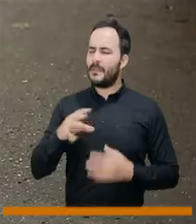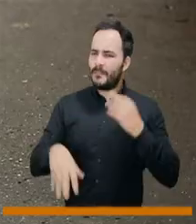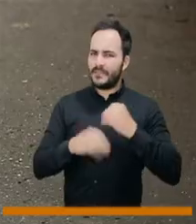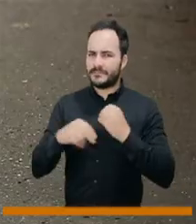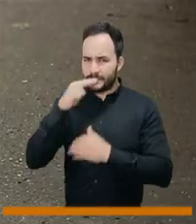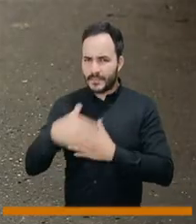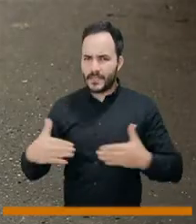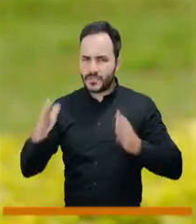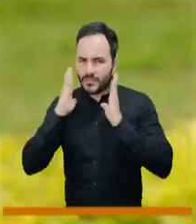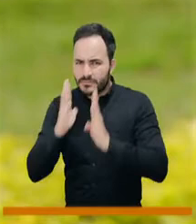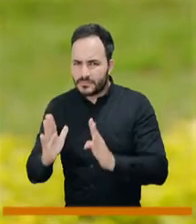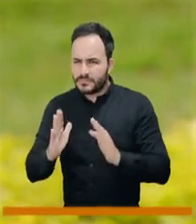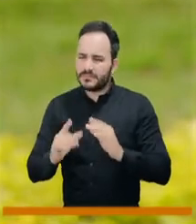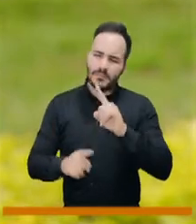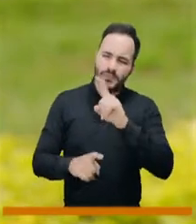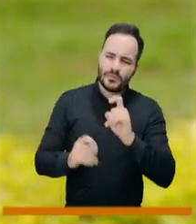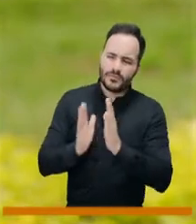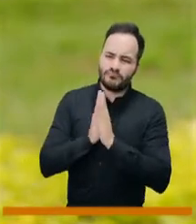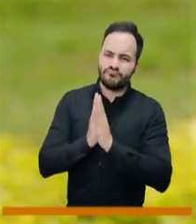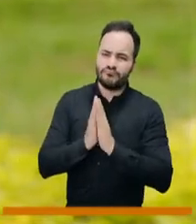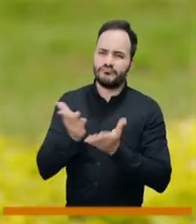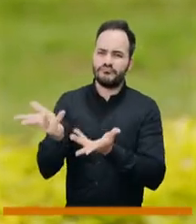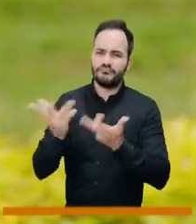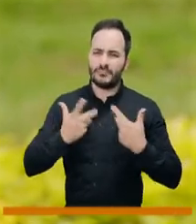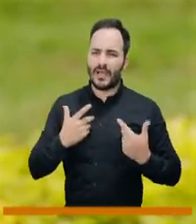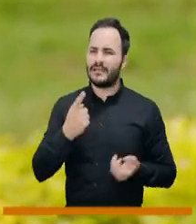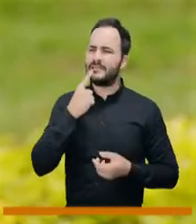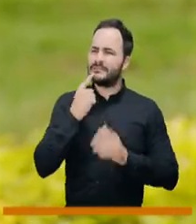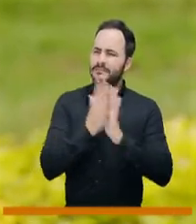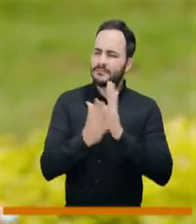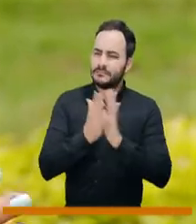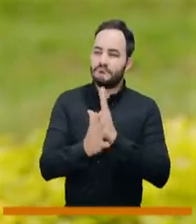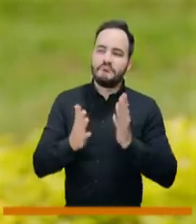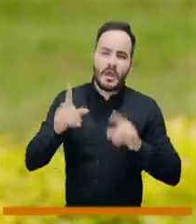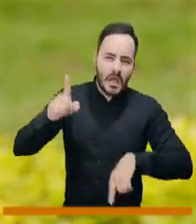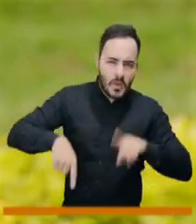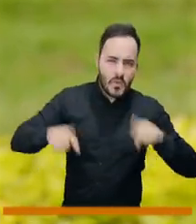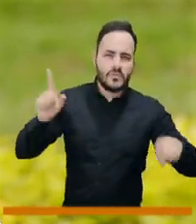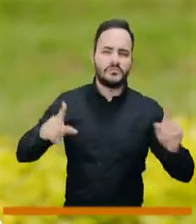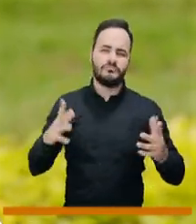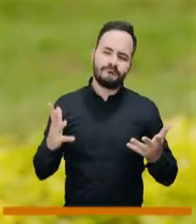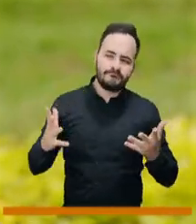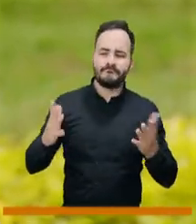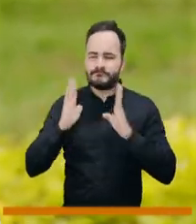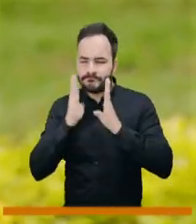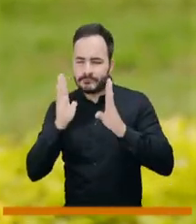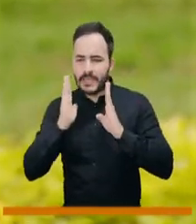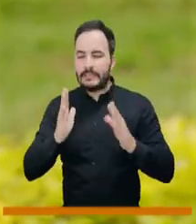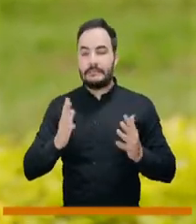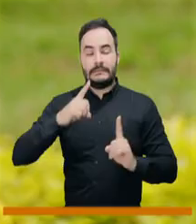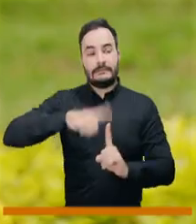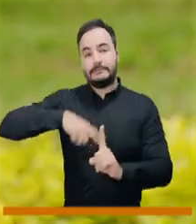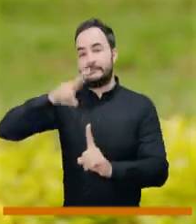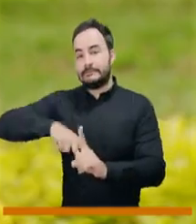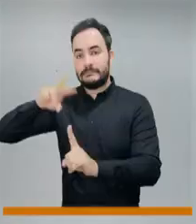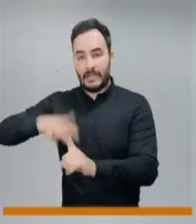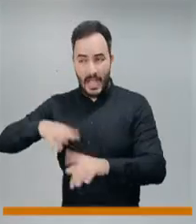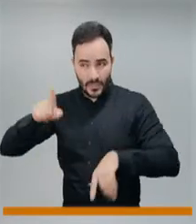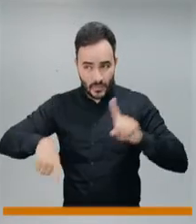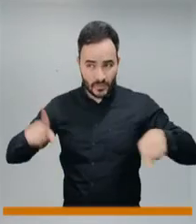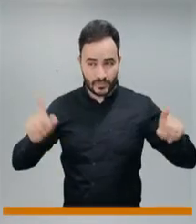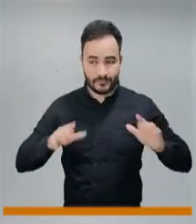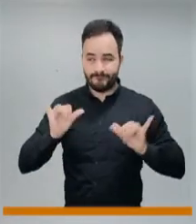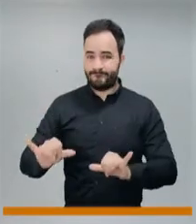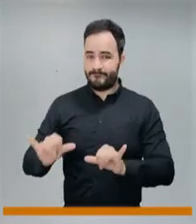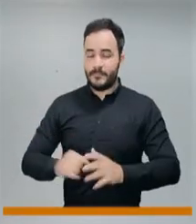quiero preguntar por los niños que están siendo intervenidos. Ellos, usted dice, algunos requieren intervención que puede durar